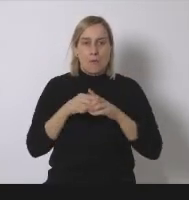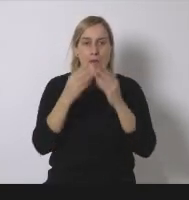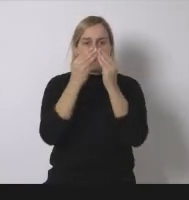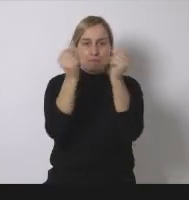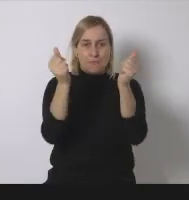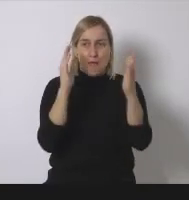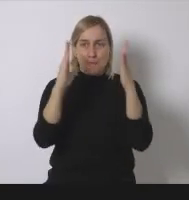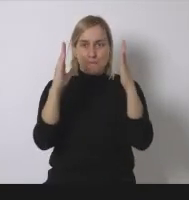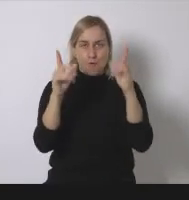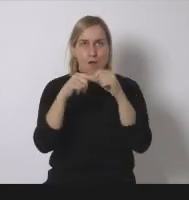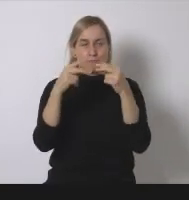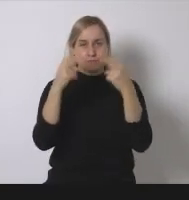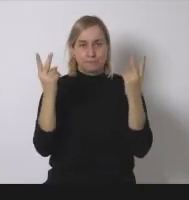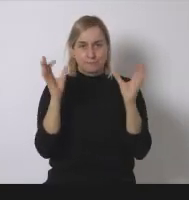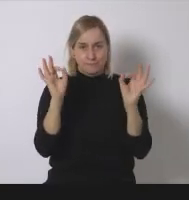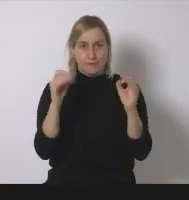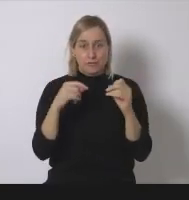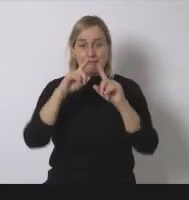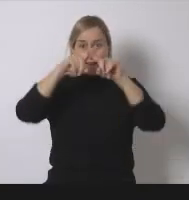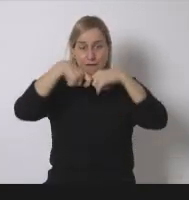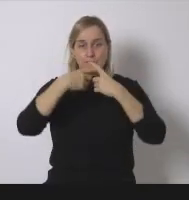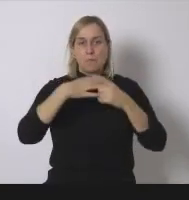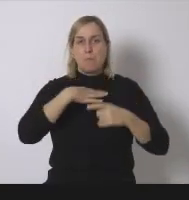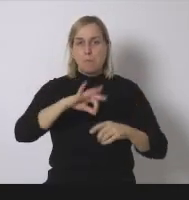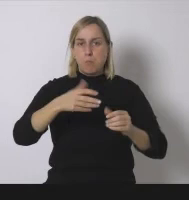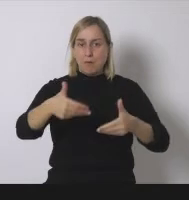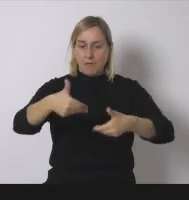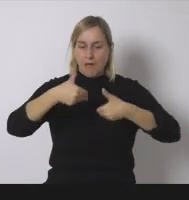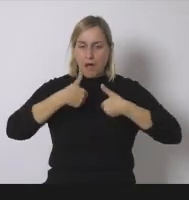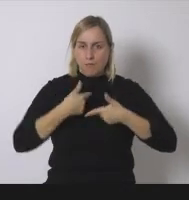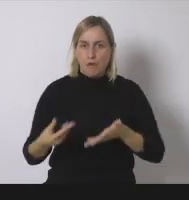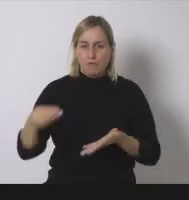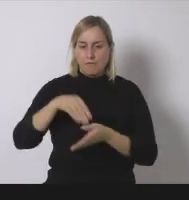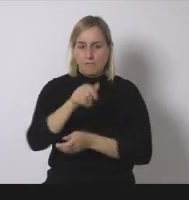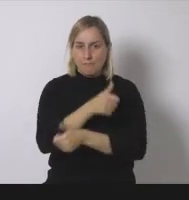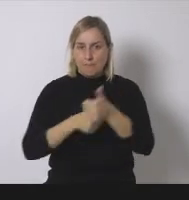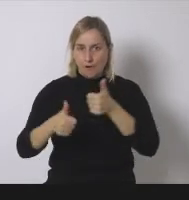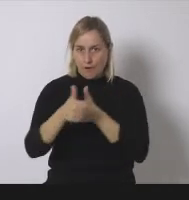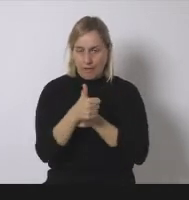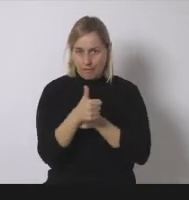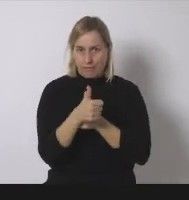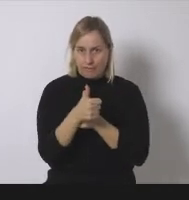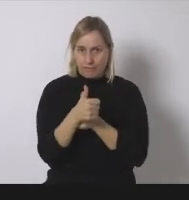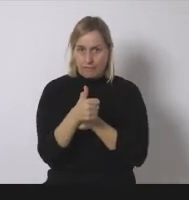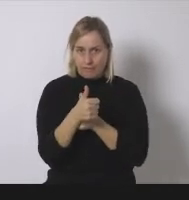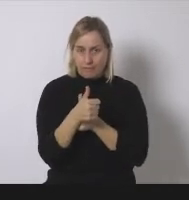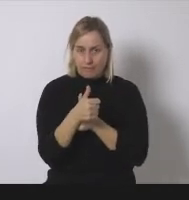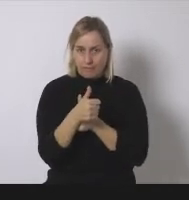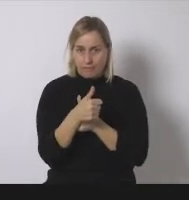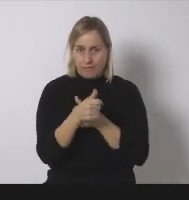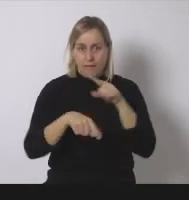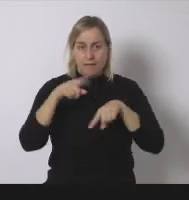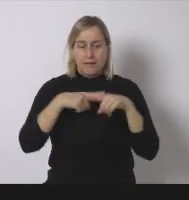estas reflexiones nos pueden ayudar a establecer nuestras prioridades y necesidades